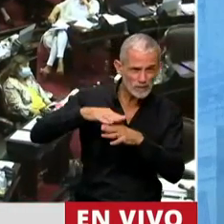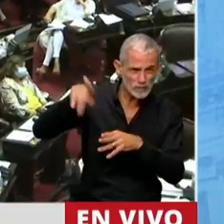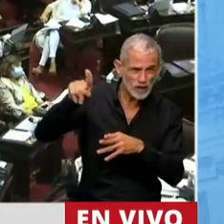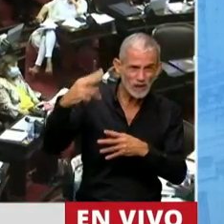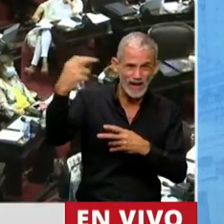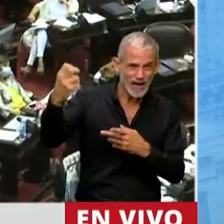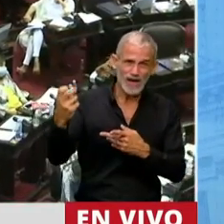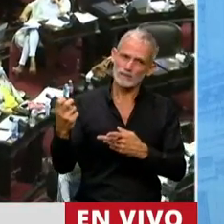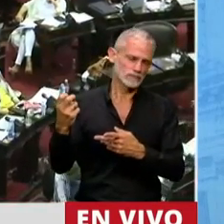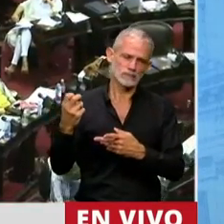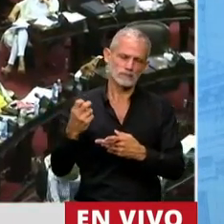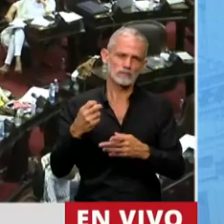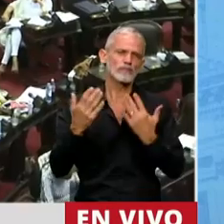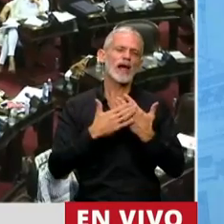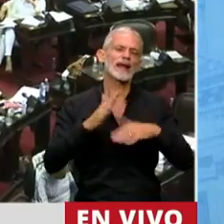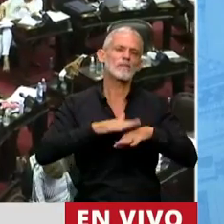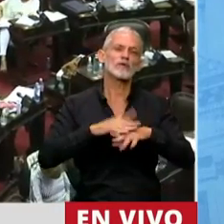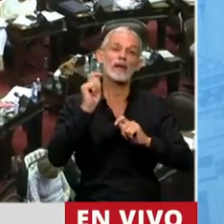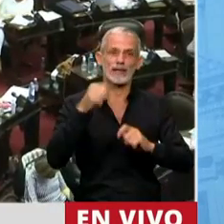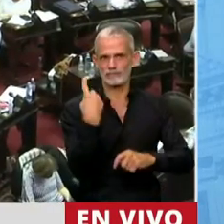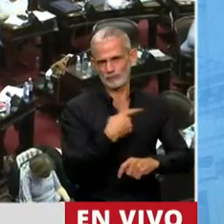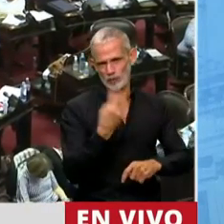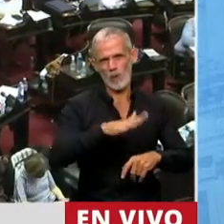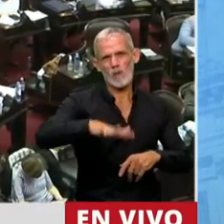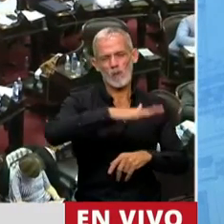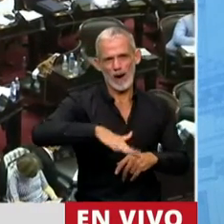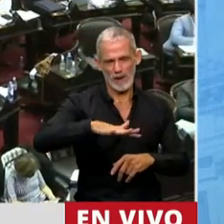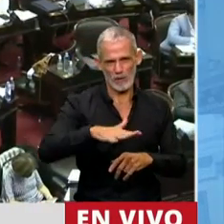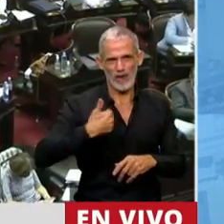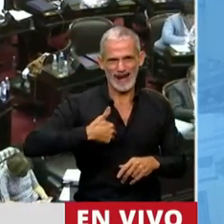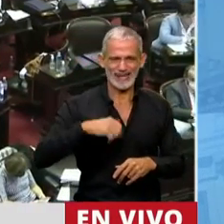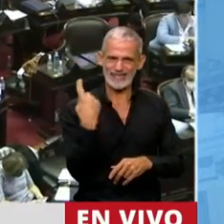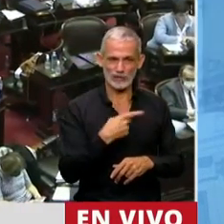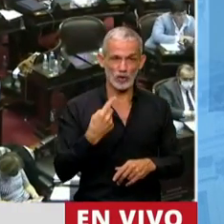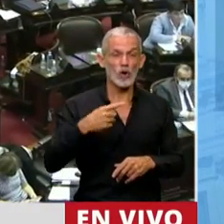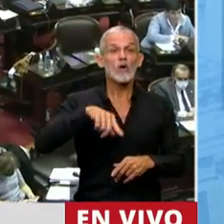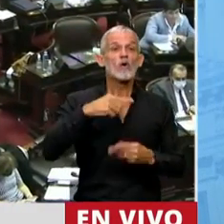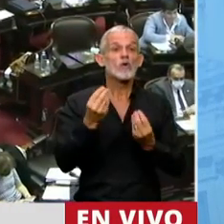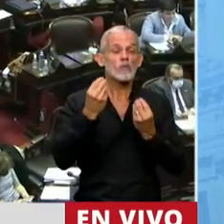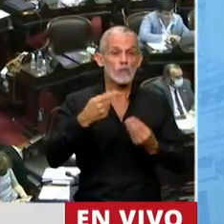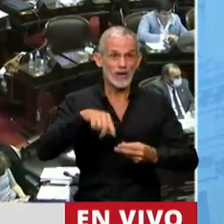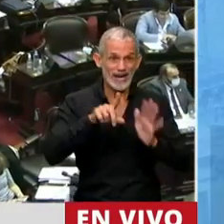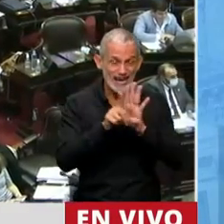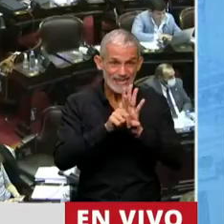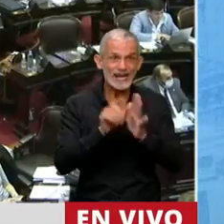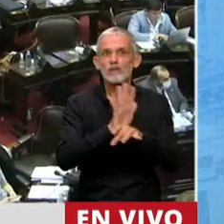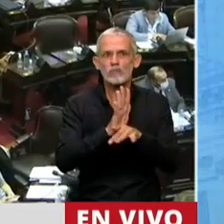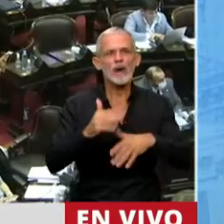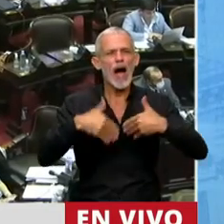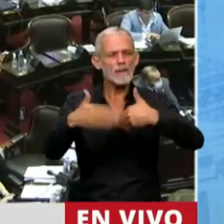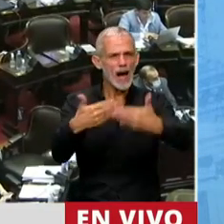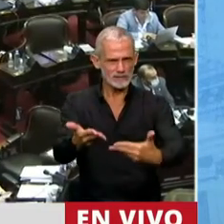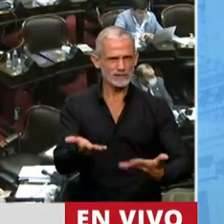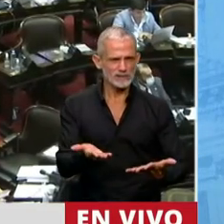tiene que estar en manos de nuestro pueblo, en nuestras manos, en manos de la patria. Señor Presidente, porque esta ley significa un avance